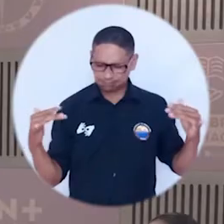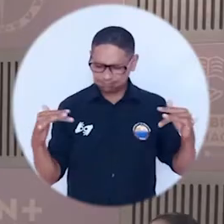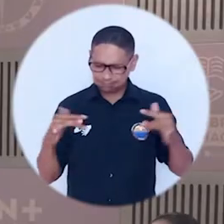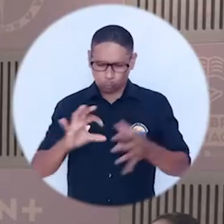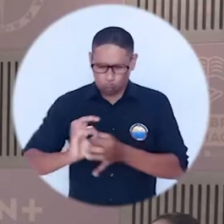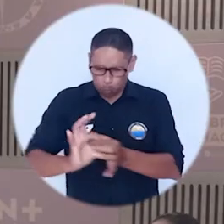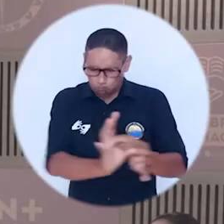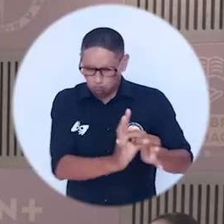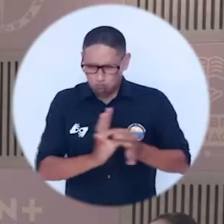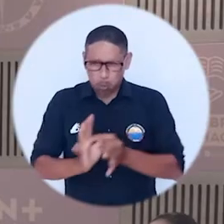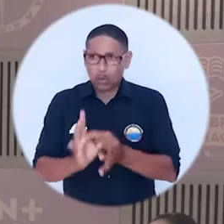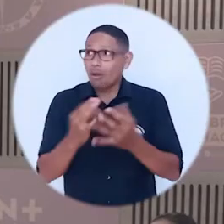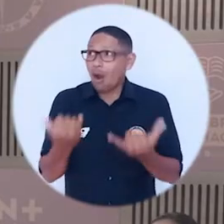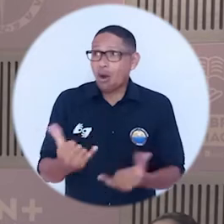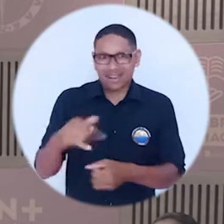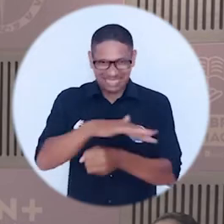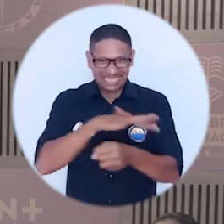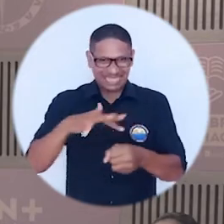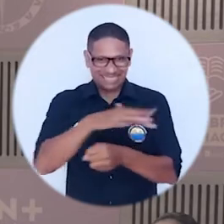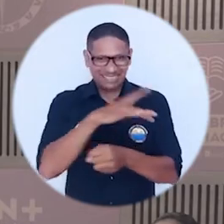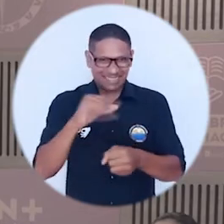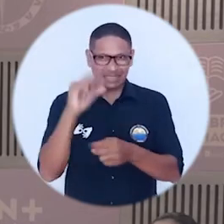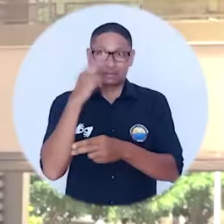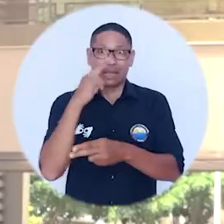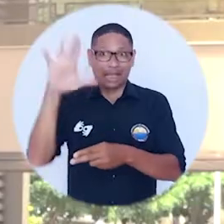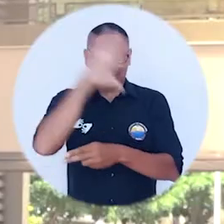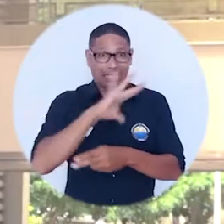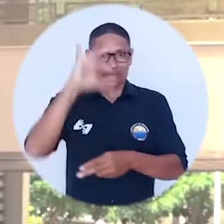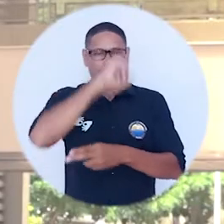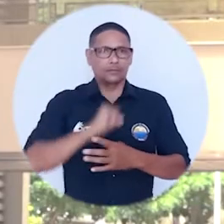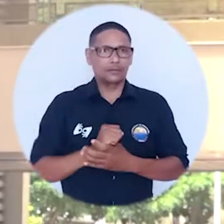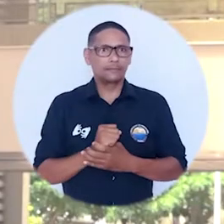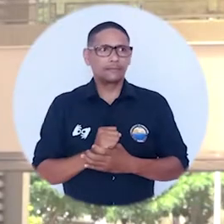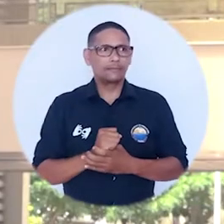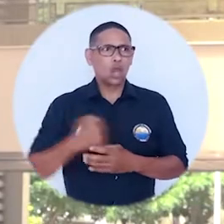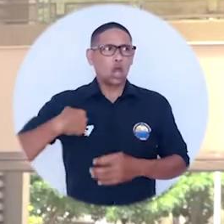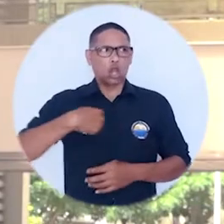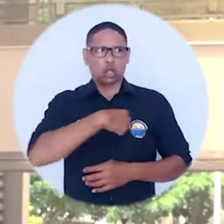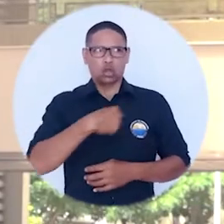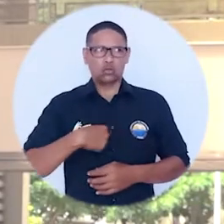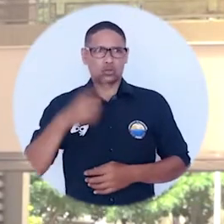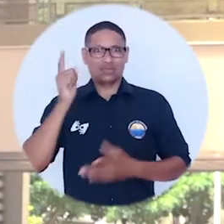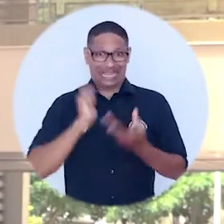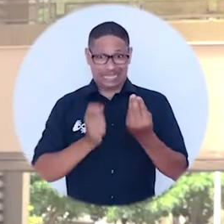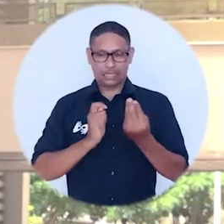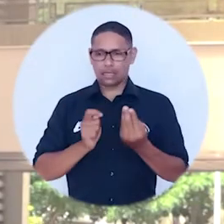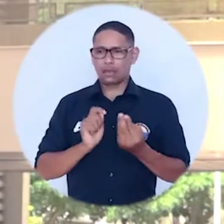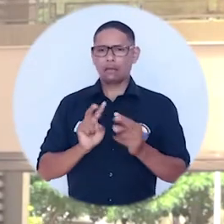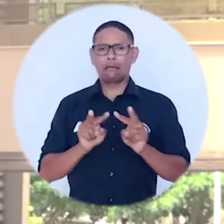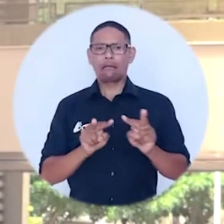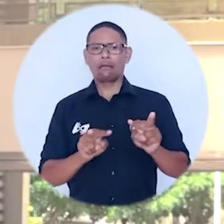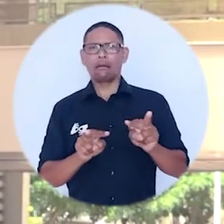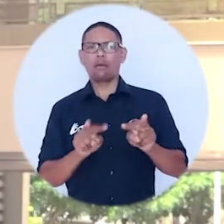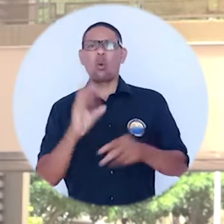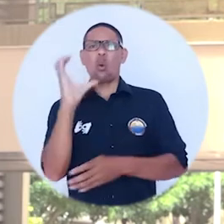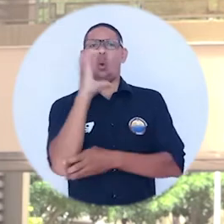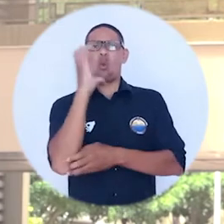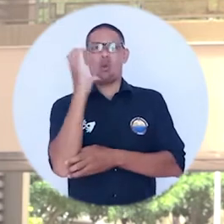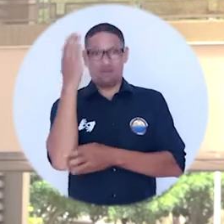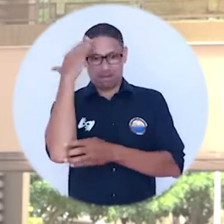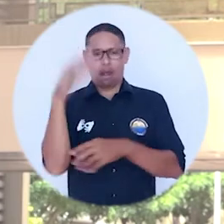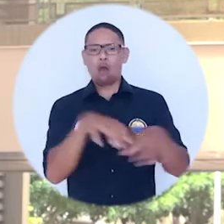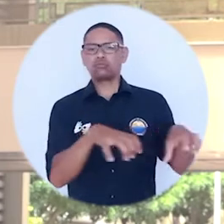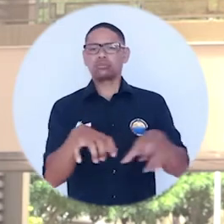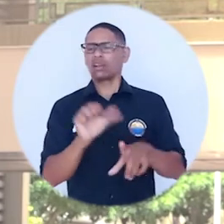para lograr la unidad frente a la coyuntura nacional. Nosotros, como organización sindical, no podemos ser indiferentes